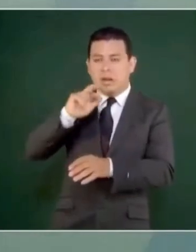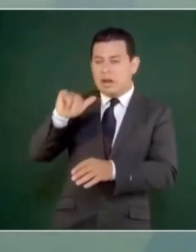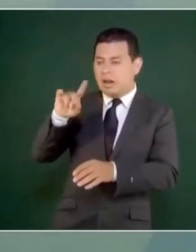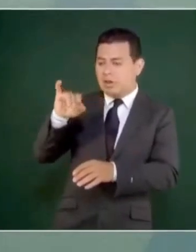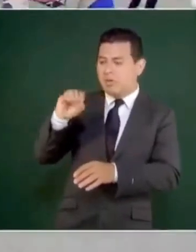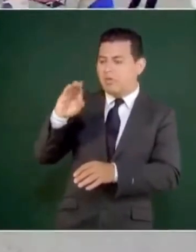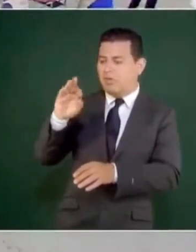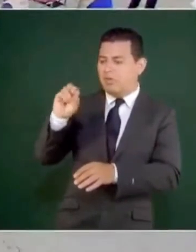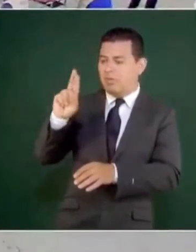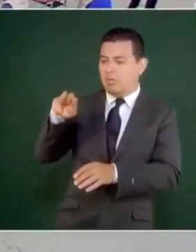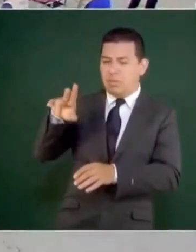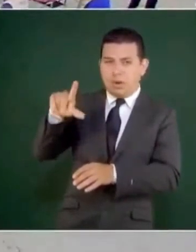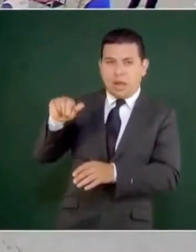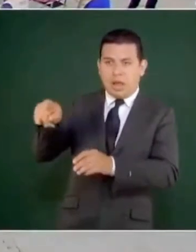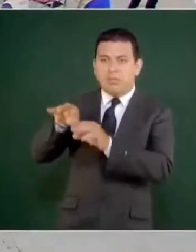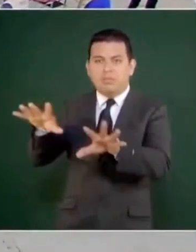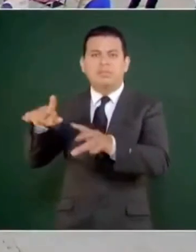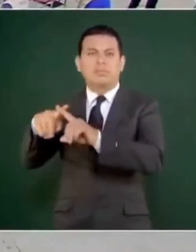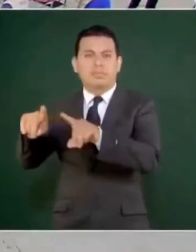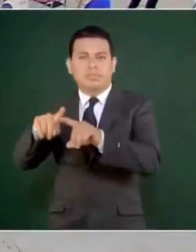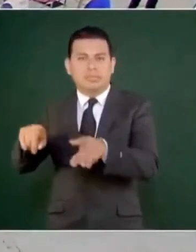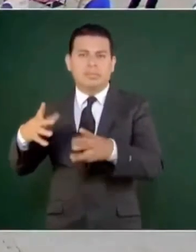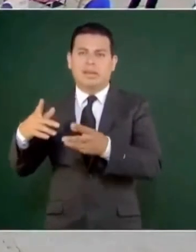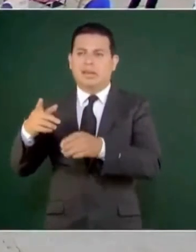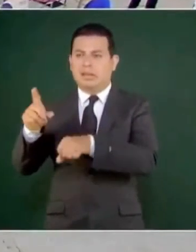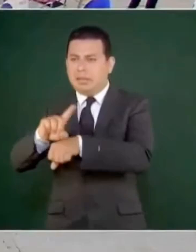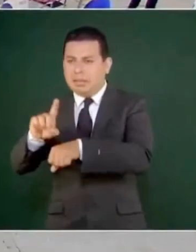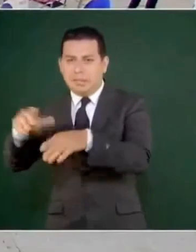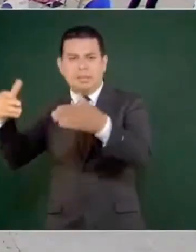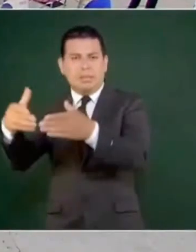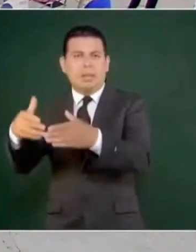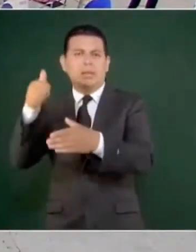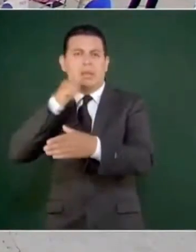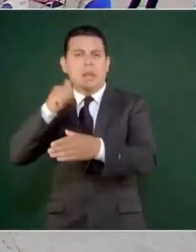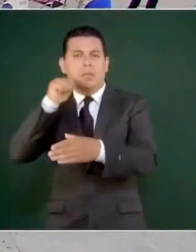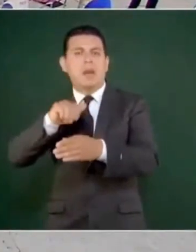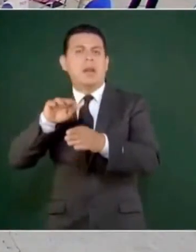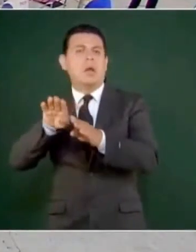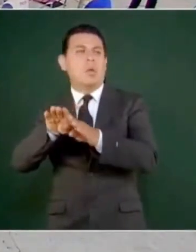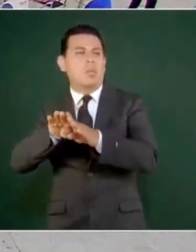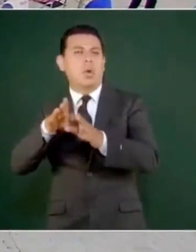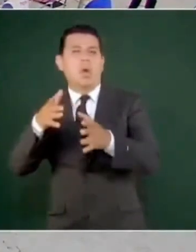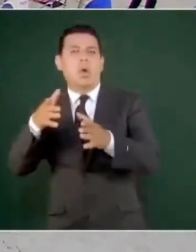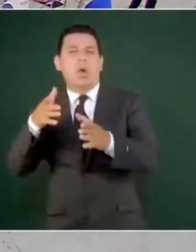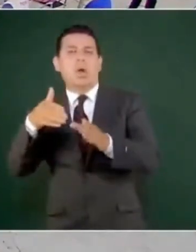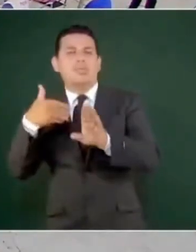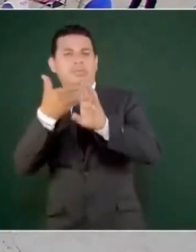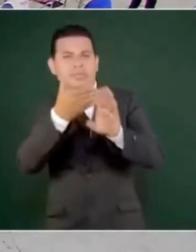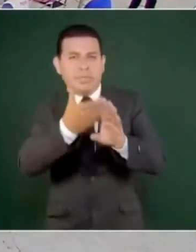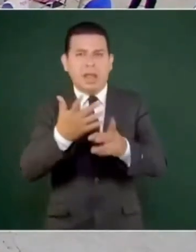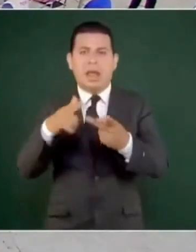Proceso, Carmen Aristegui, todos,